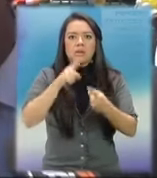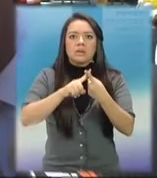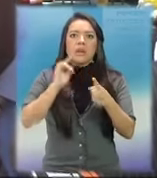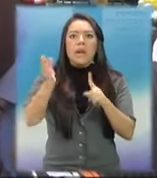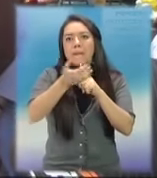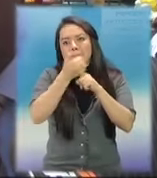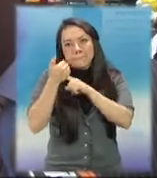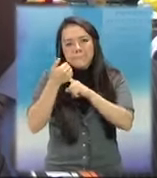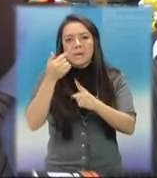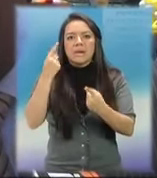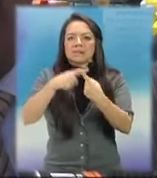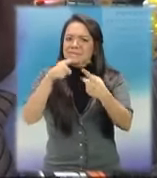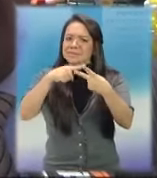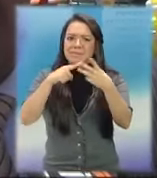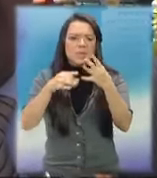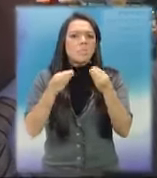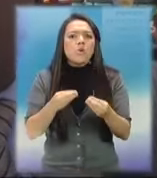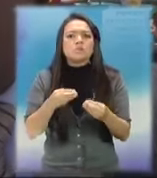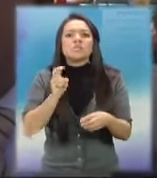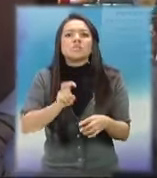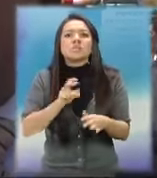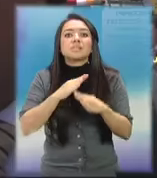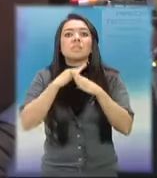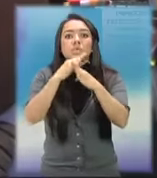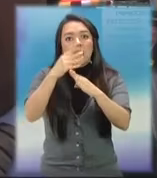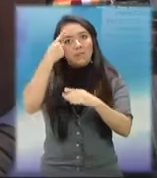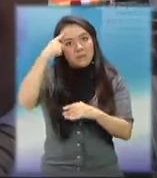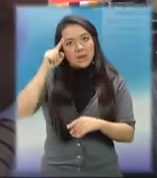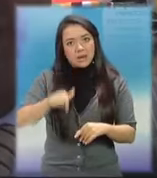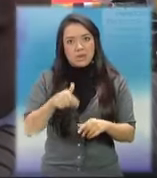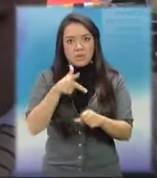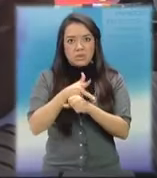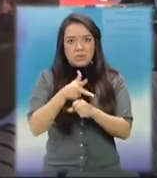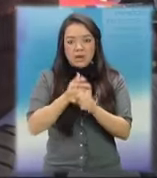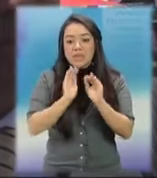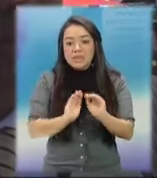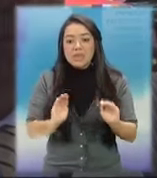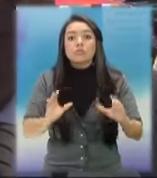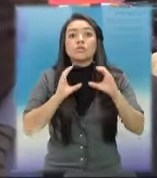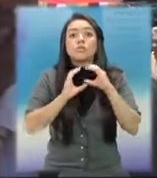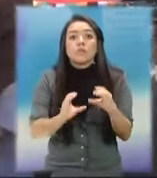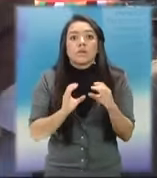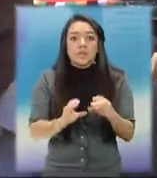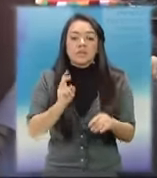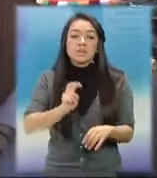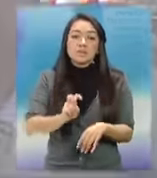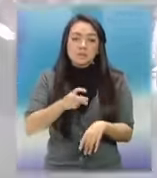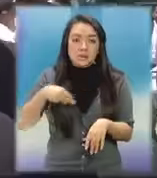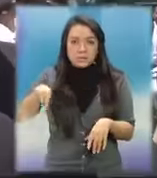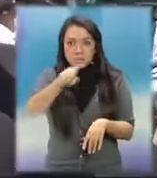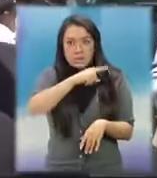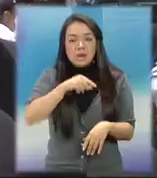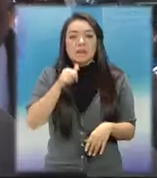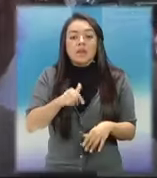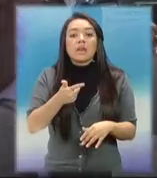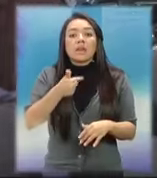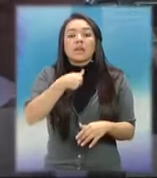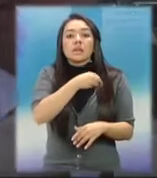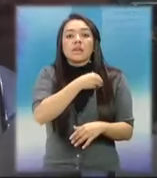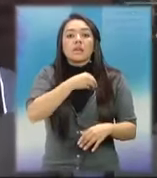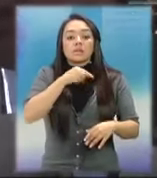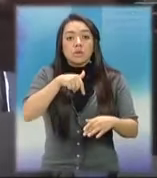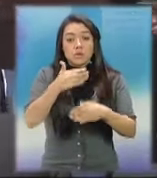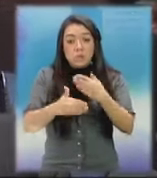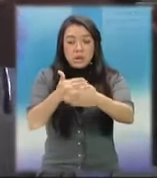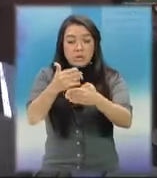tráfico de órganos y además los convenios que tenemos a nivel internacional y que seguimos desarrollando. El proceso de lanzamiento